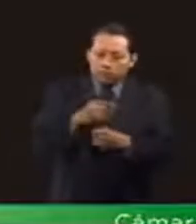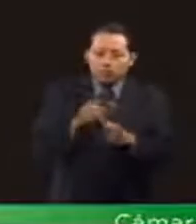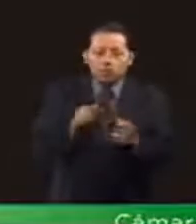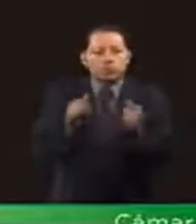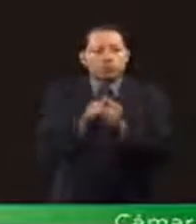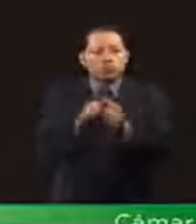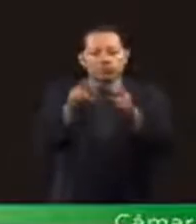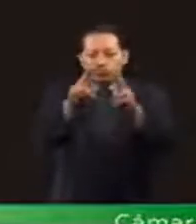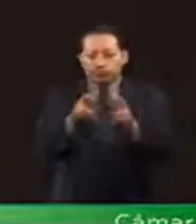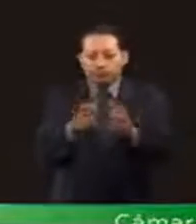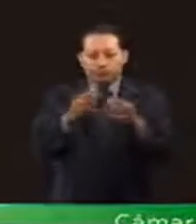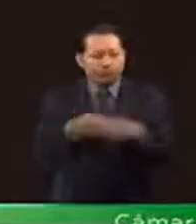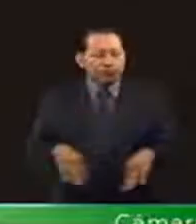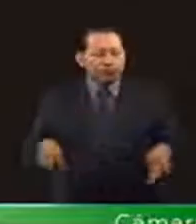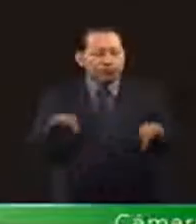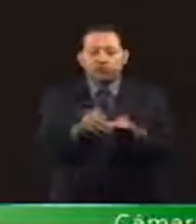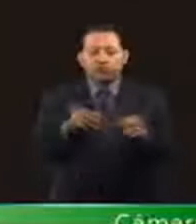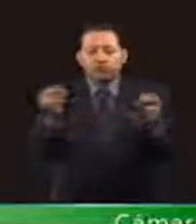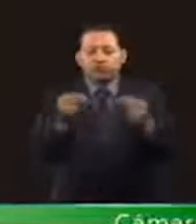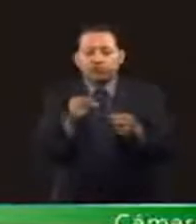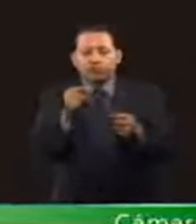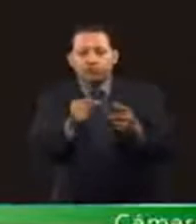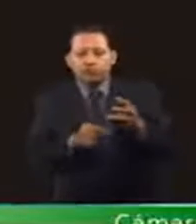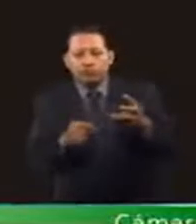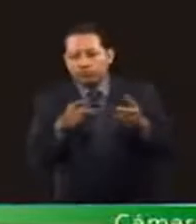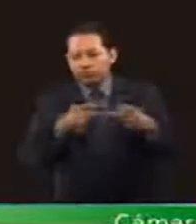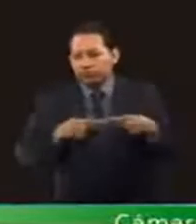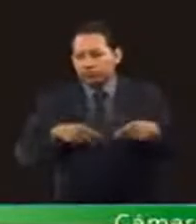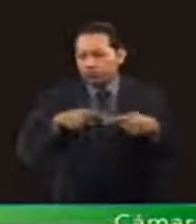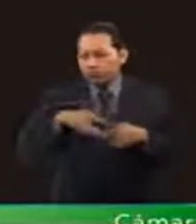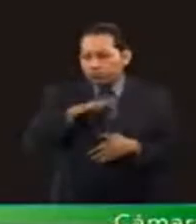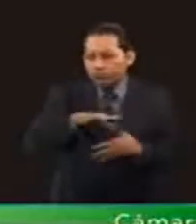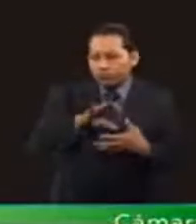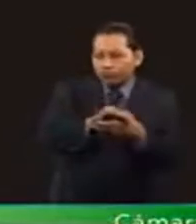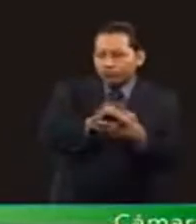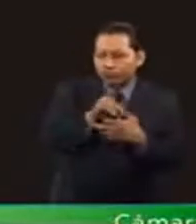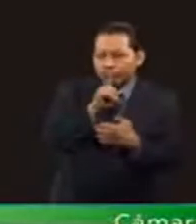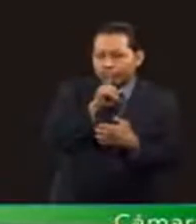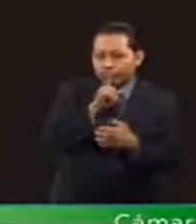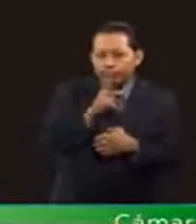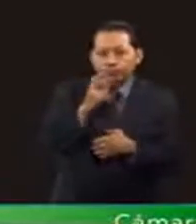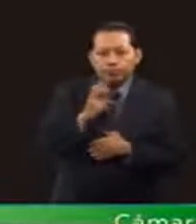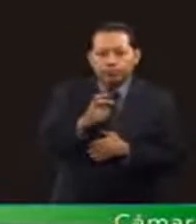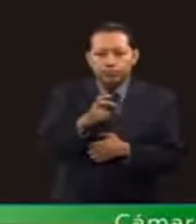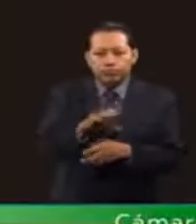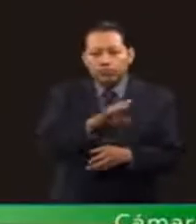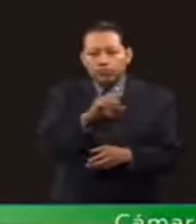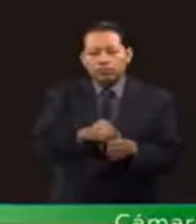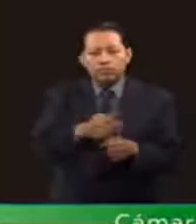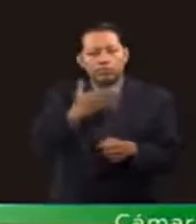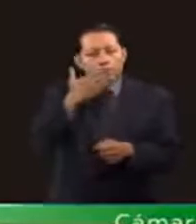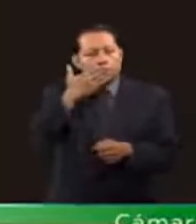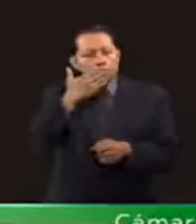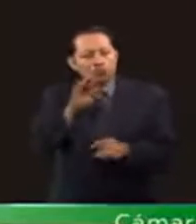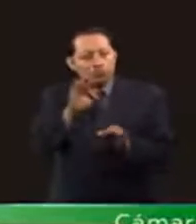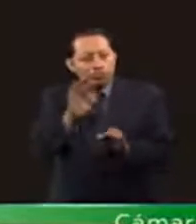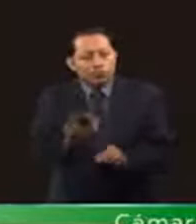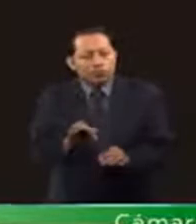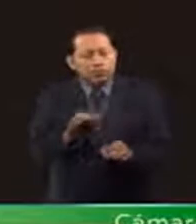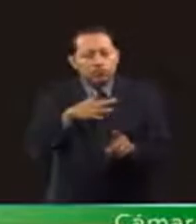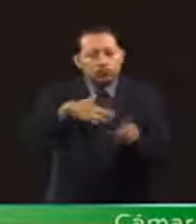causas y necesidades de la sociedad. La dignidad y las condiciones